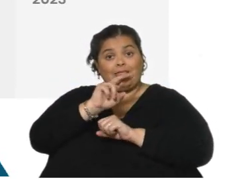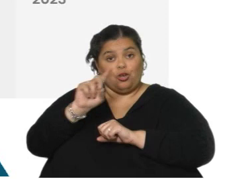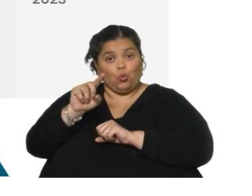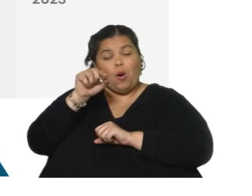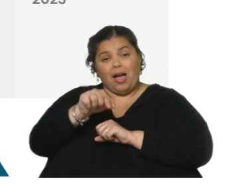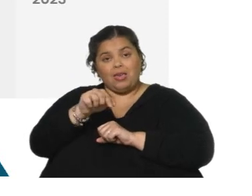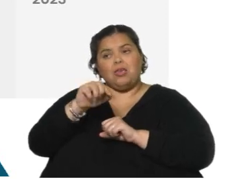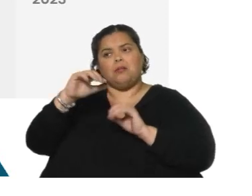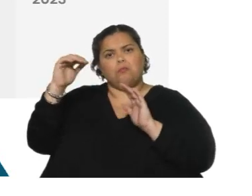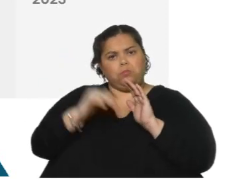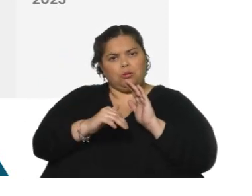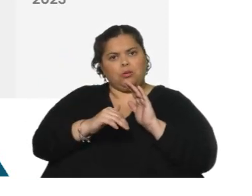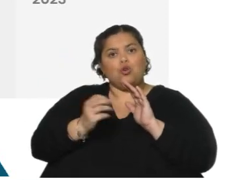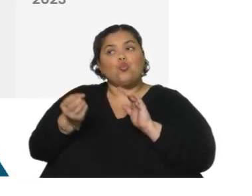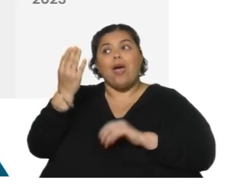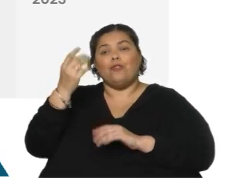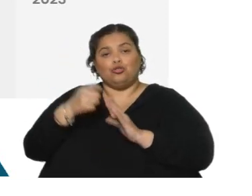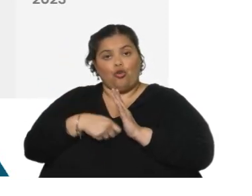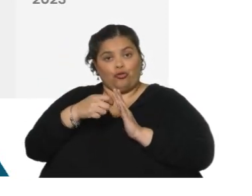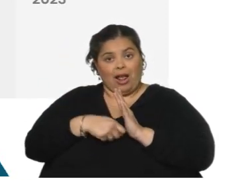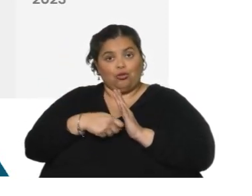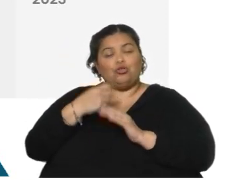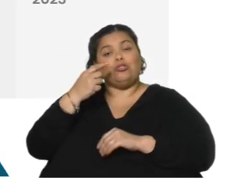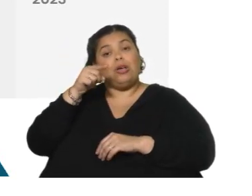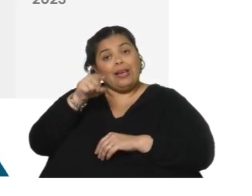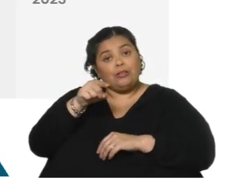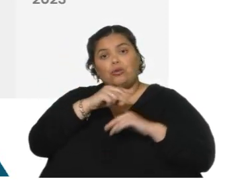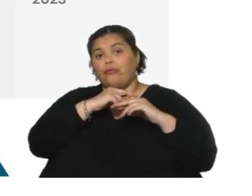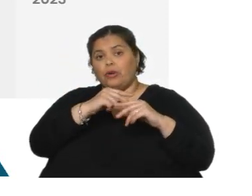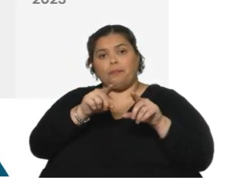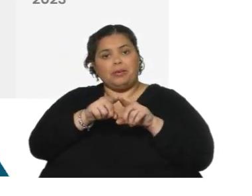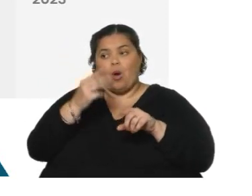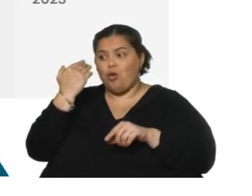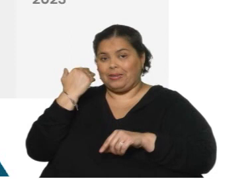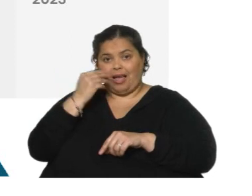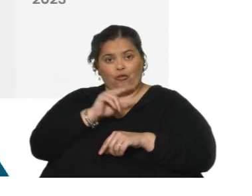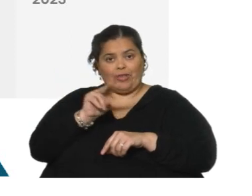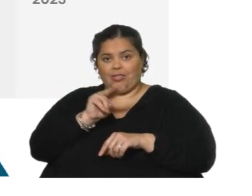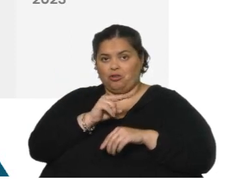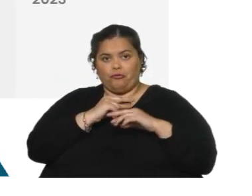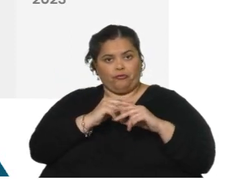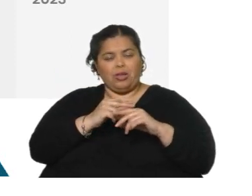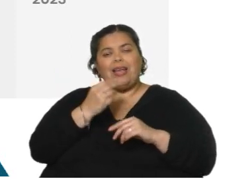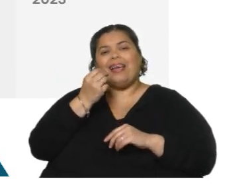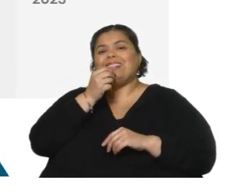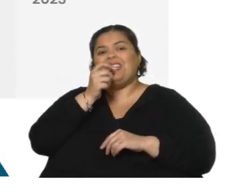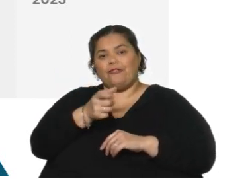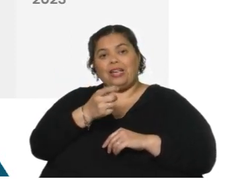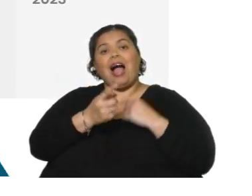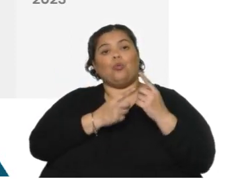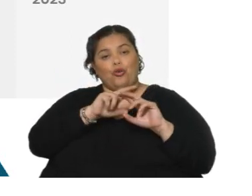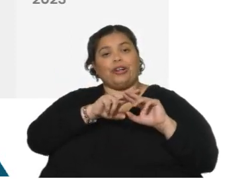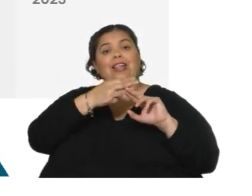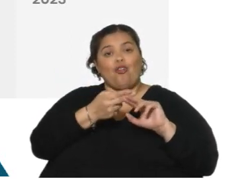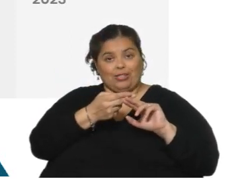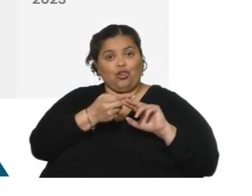brecha a la baja de los nuevos. Y esa brecha se mantuvo en todo 2022. Eso refleja que se estuvieron renovando, en algunos casos,